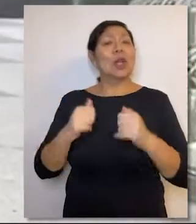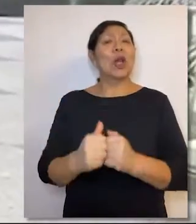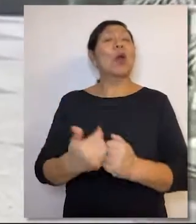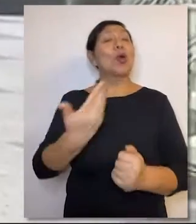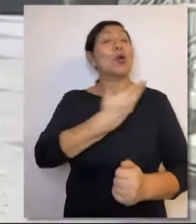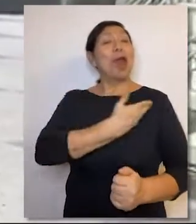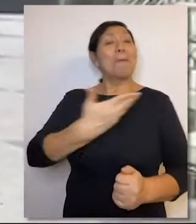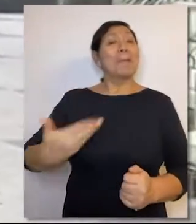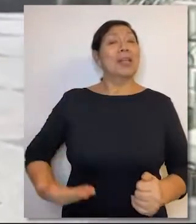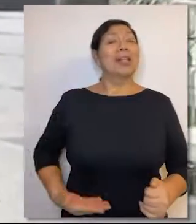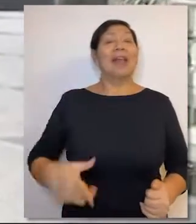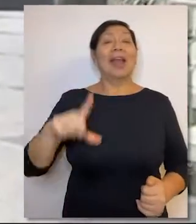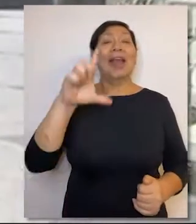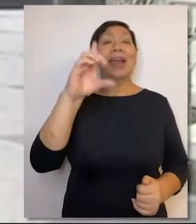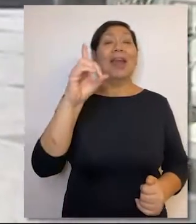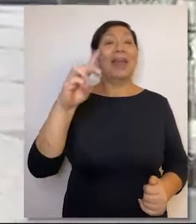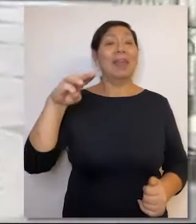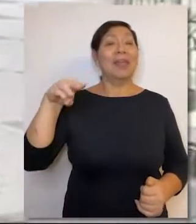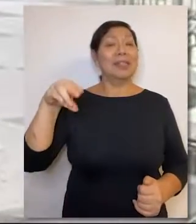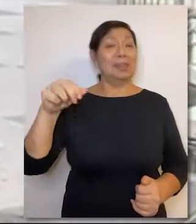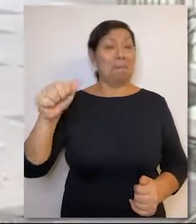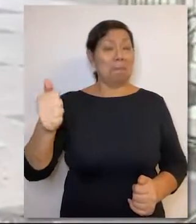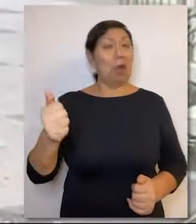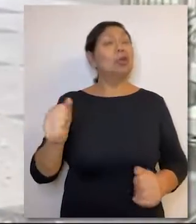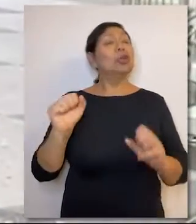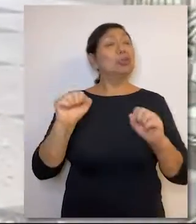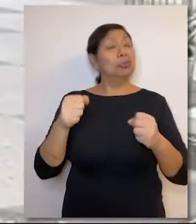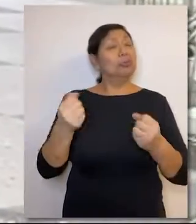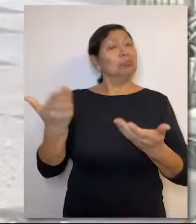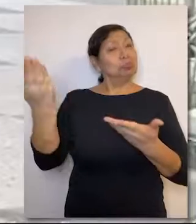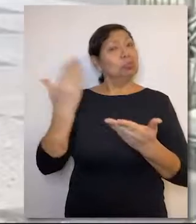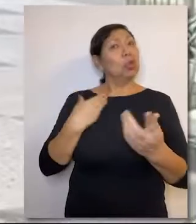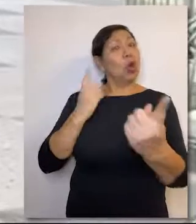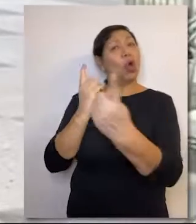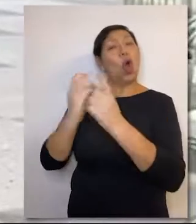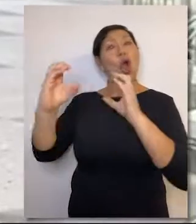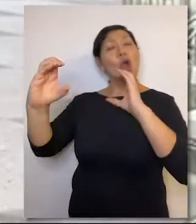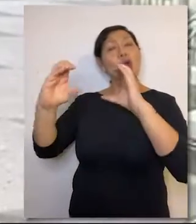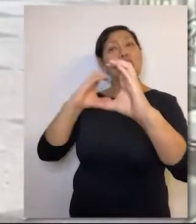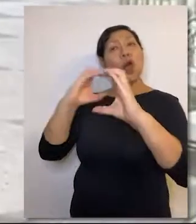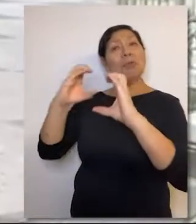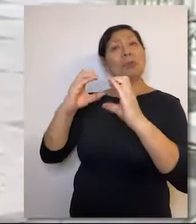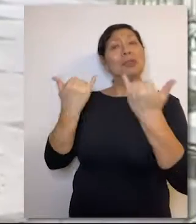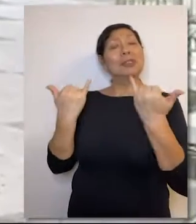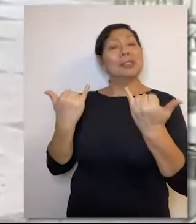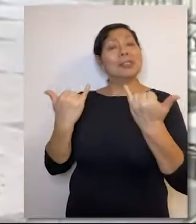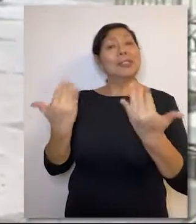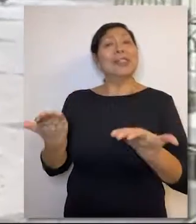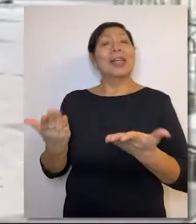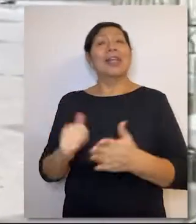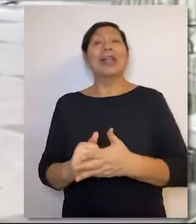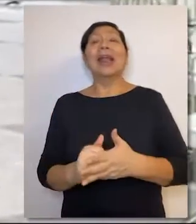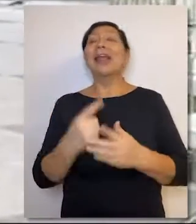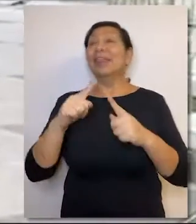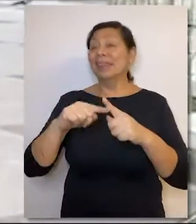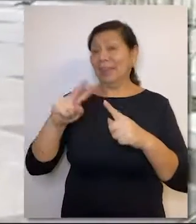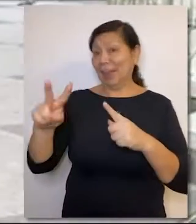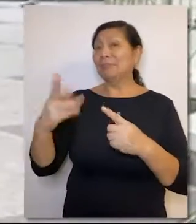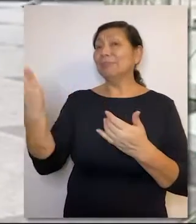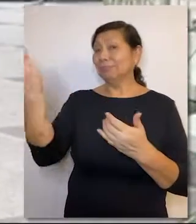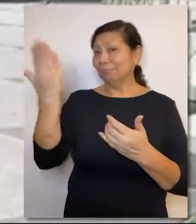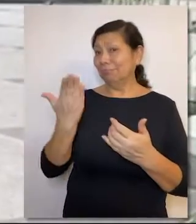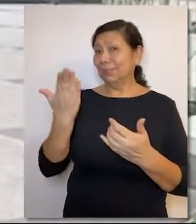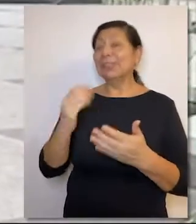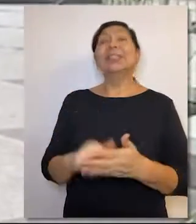en este caso con la Presidenta, con la doctora Marielena Ledesma, quien ha tenido la pleitesía de poder conversar con este medio de comunicación, como es